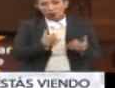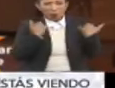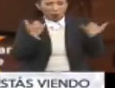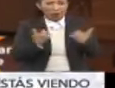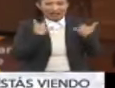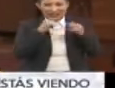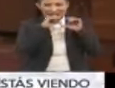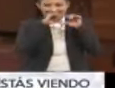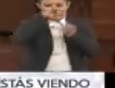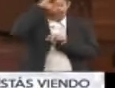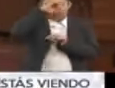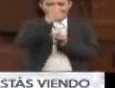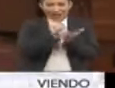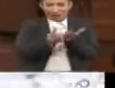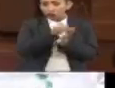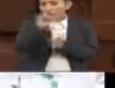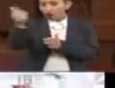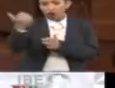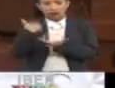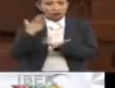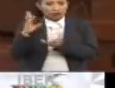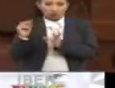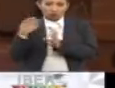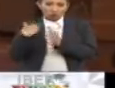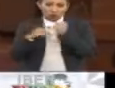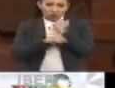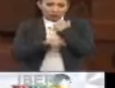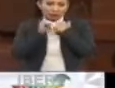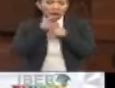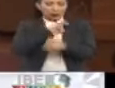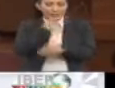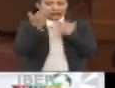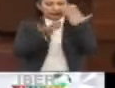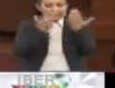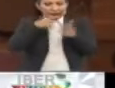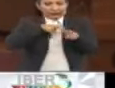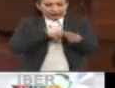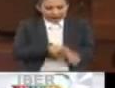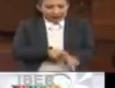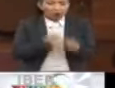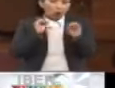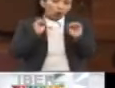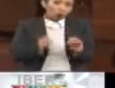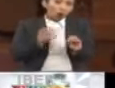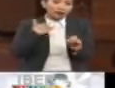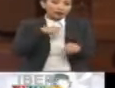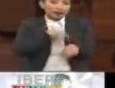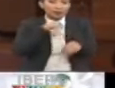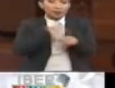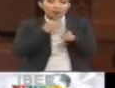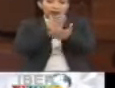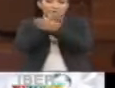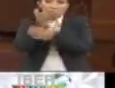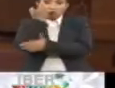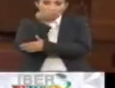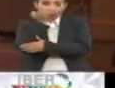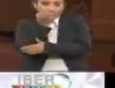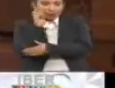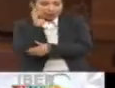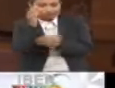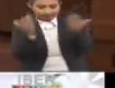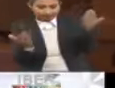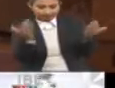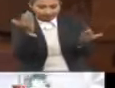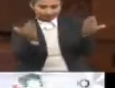barra azul, frente a las que no lo fueron, que pudieron terminar sus estudios o que tuvieron tiempo para hacerlo, vemos